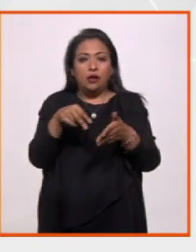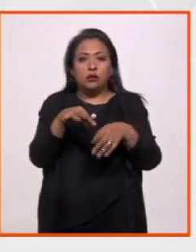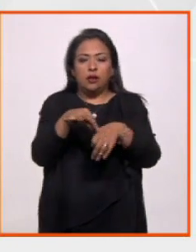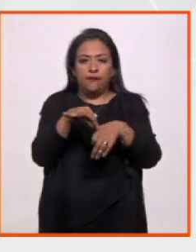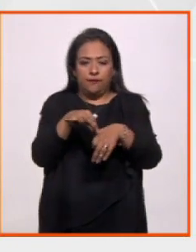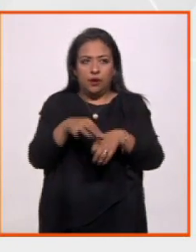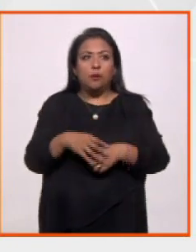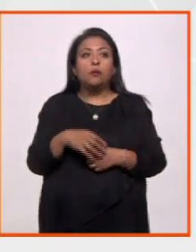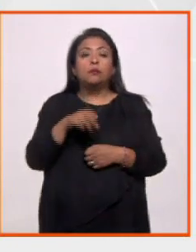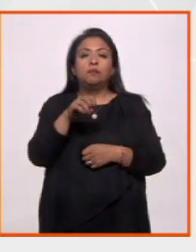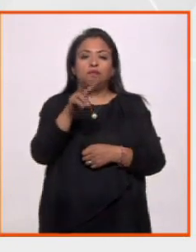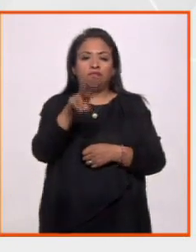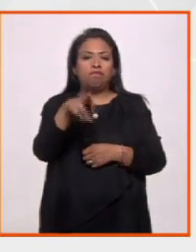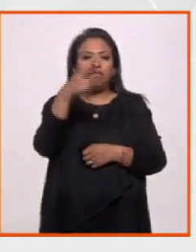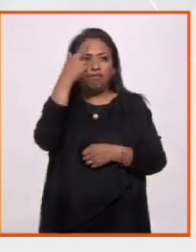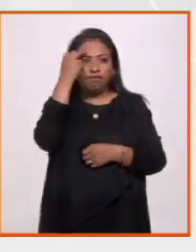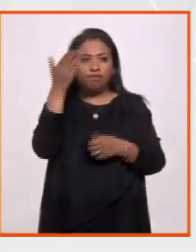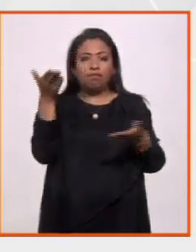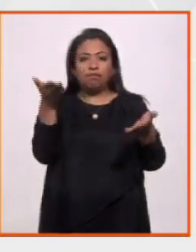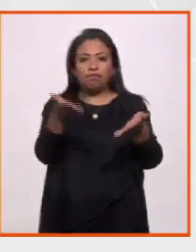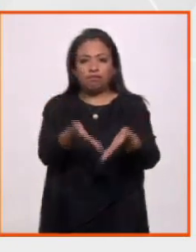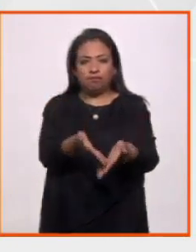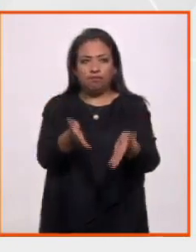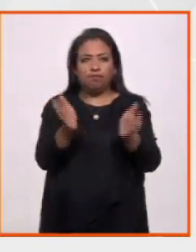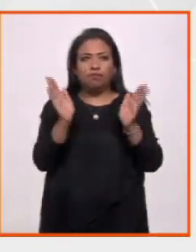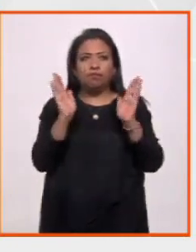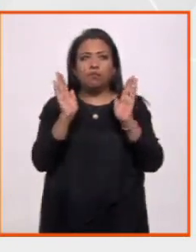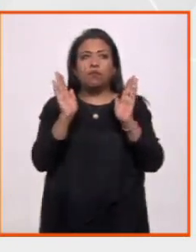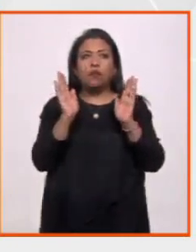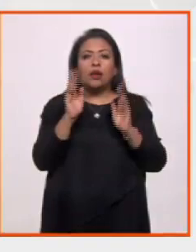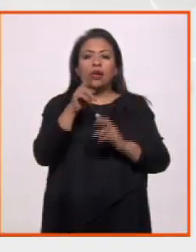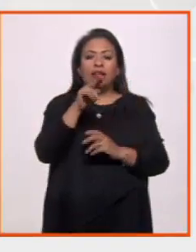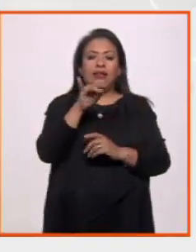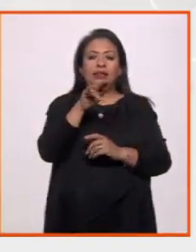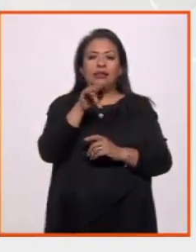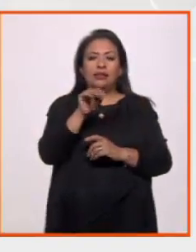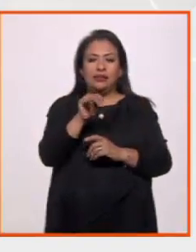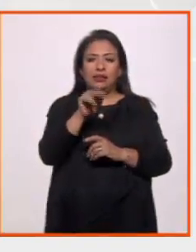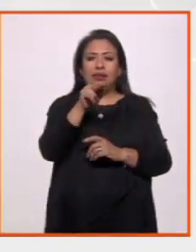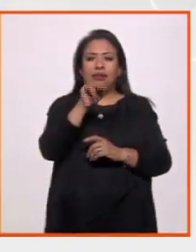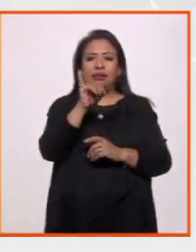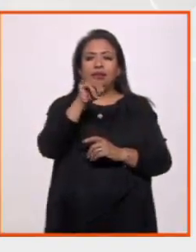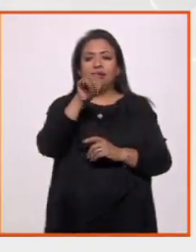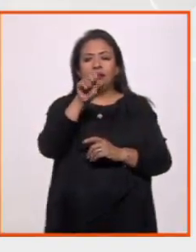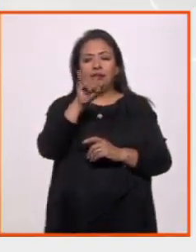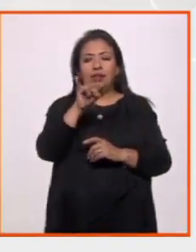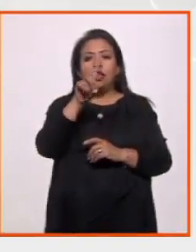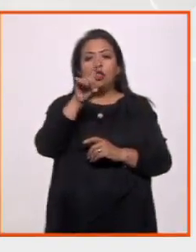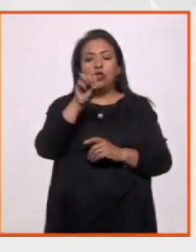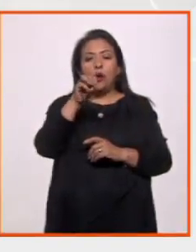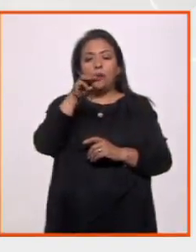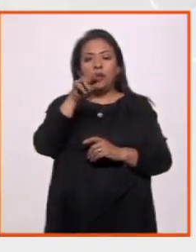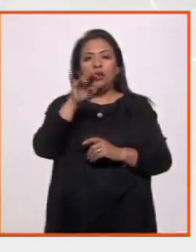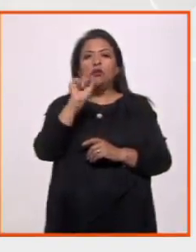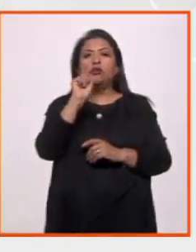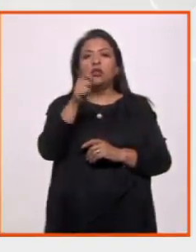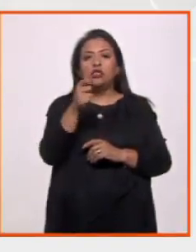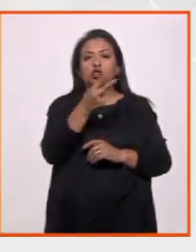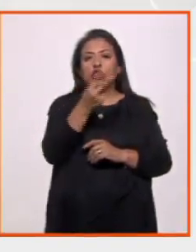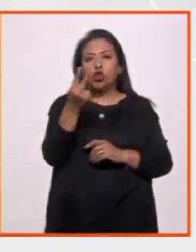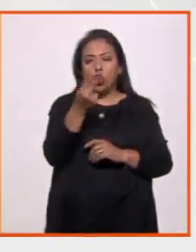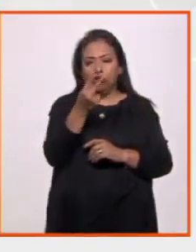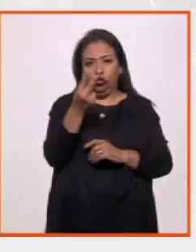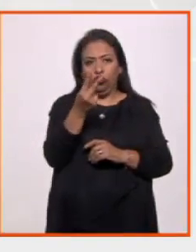vivo. Exactamente, vamos a presentar Nisi Dominus, el espectáculo Nisi Dominus, que se conforma en dos